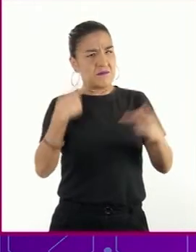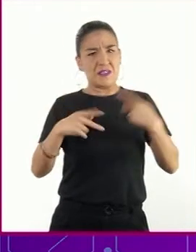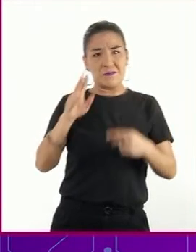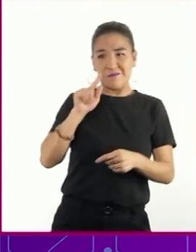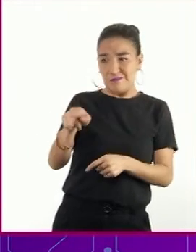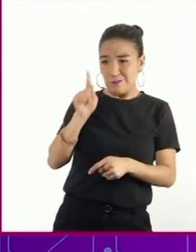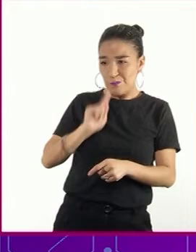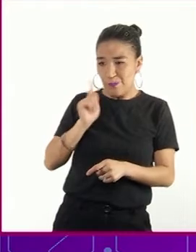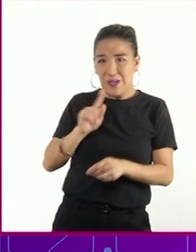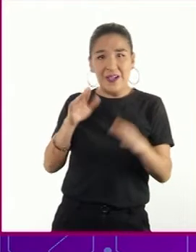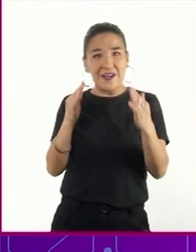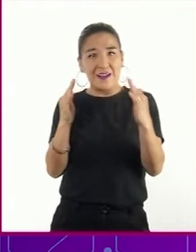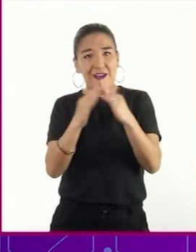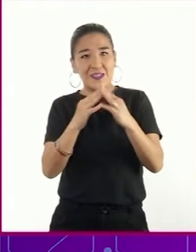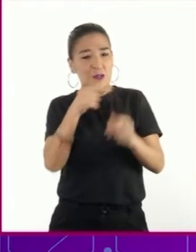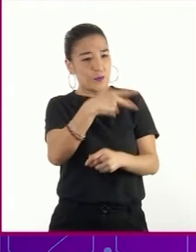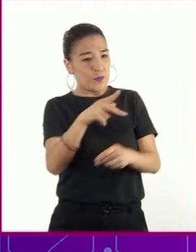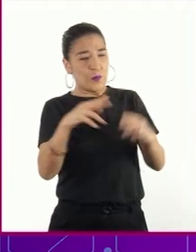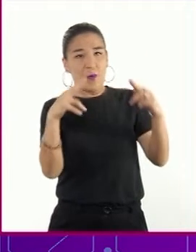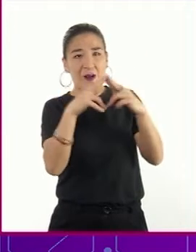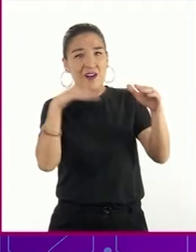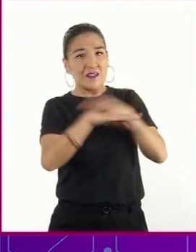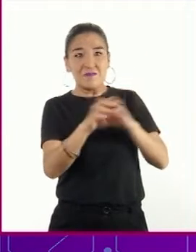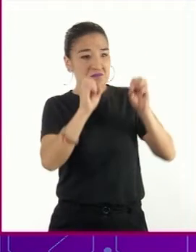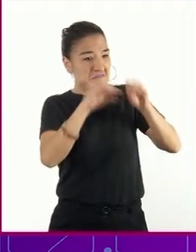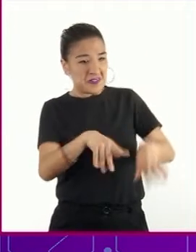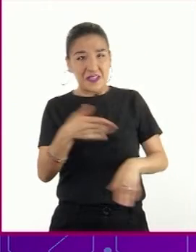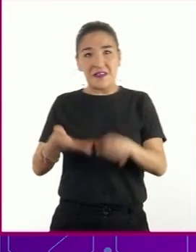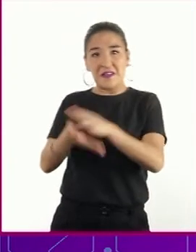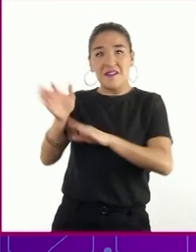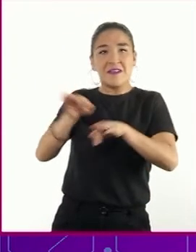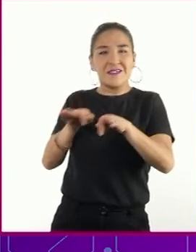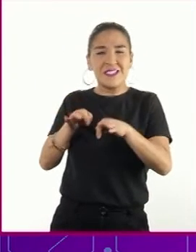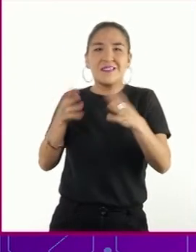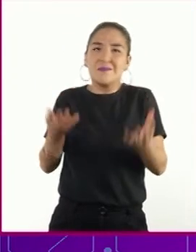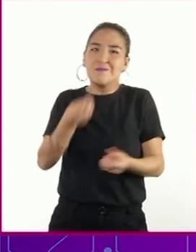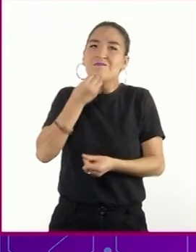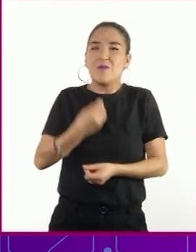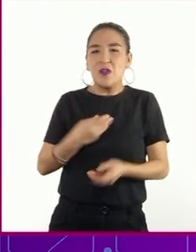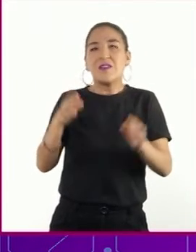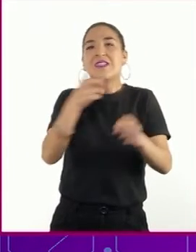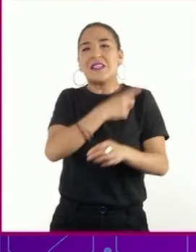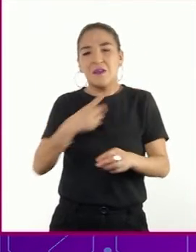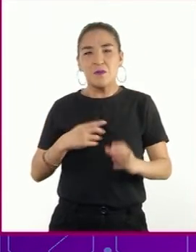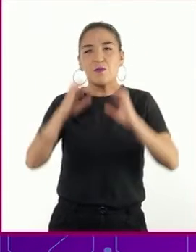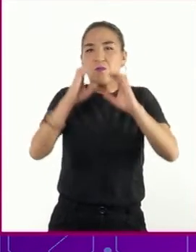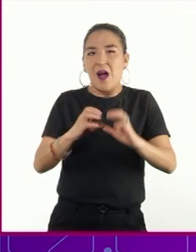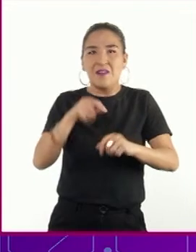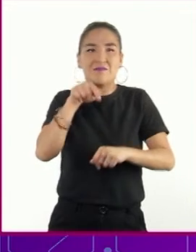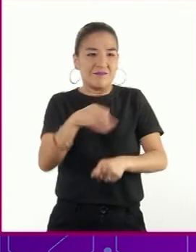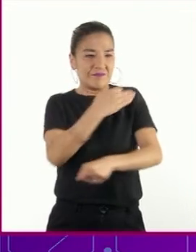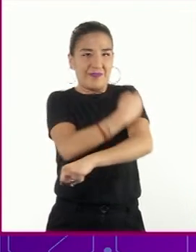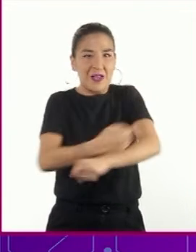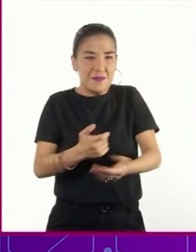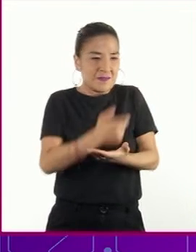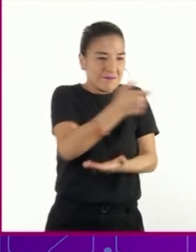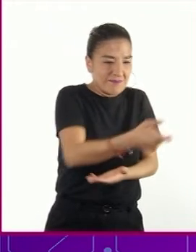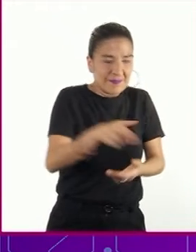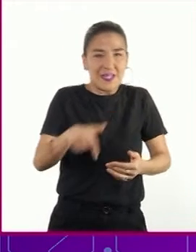domésticas, por lo que además de su jornada laboral, debían encargarse del cuidado y mantenimiento de sus familias.